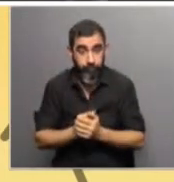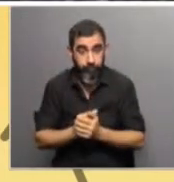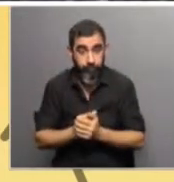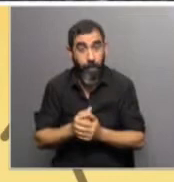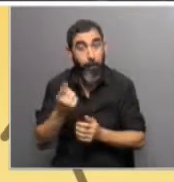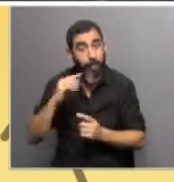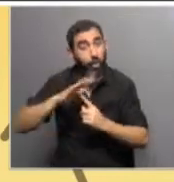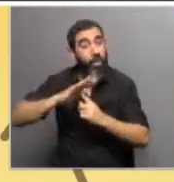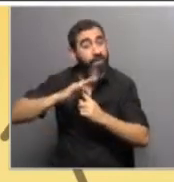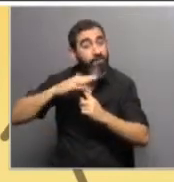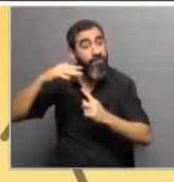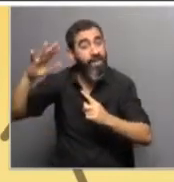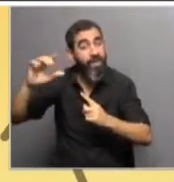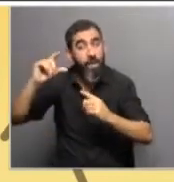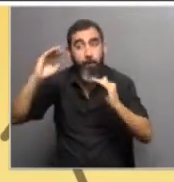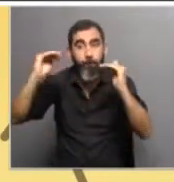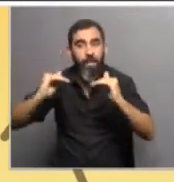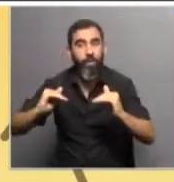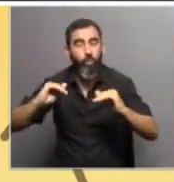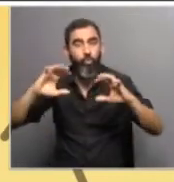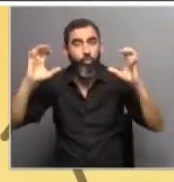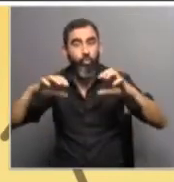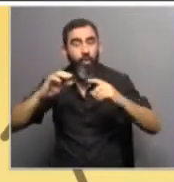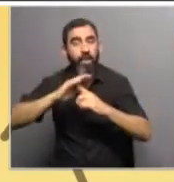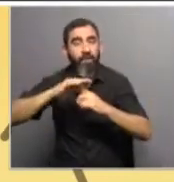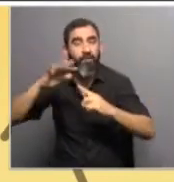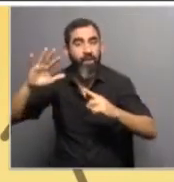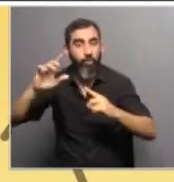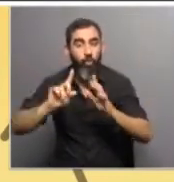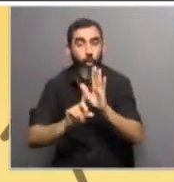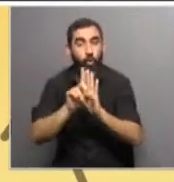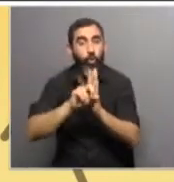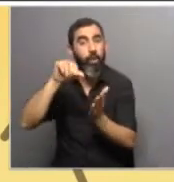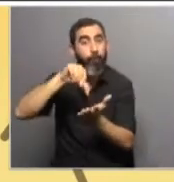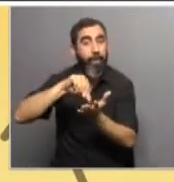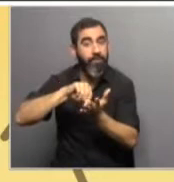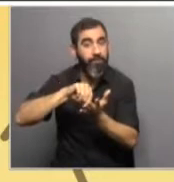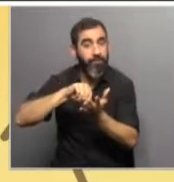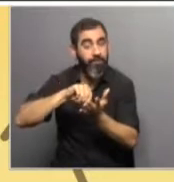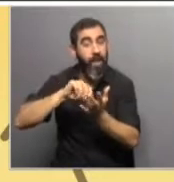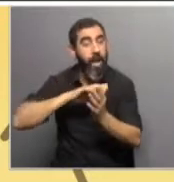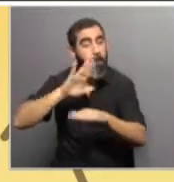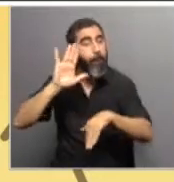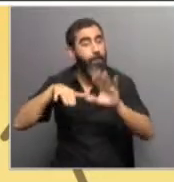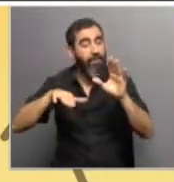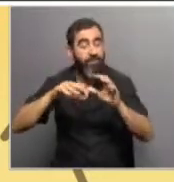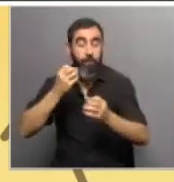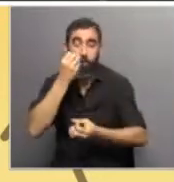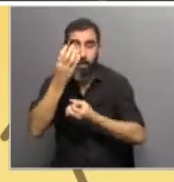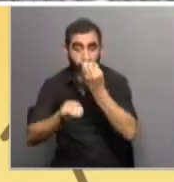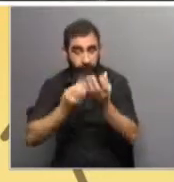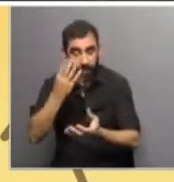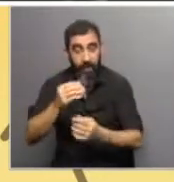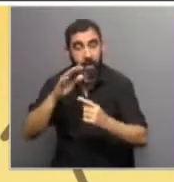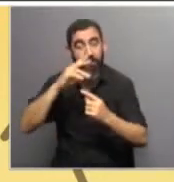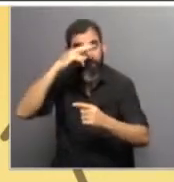en invierno ha habido una disminución en las lluvias, fundamentalmente en el norte del país. O sea, que ha habido un incremento en primavera, en